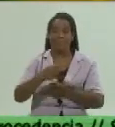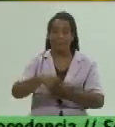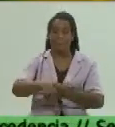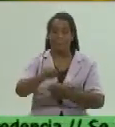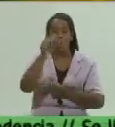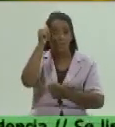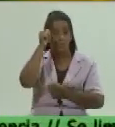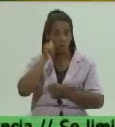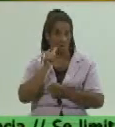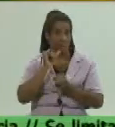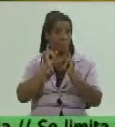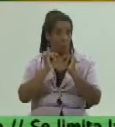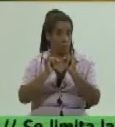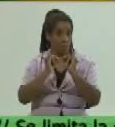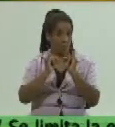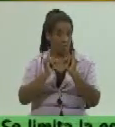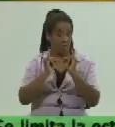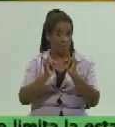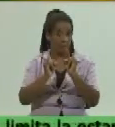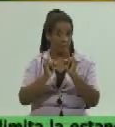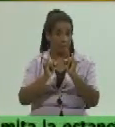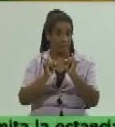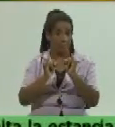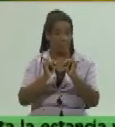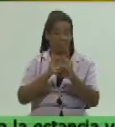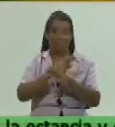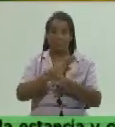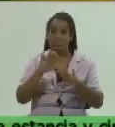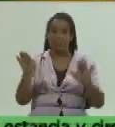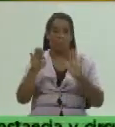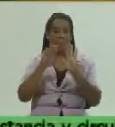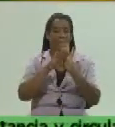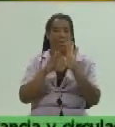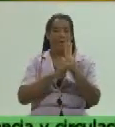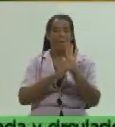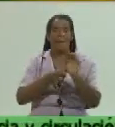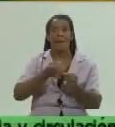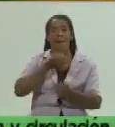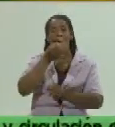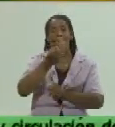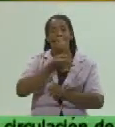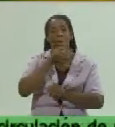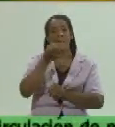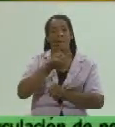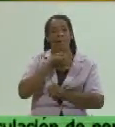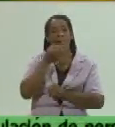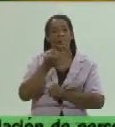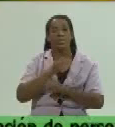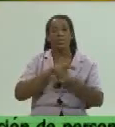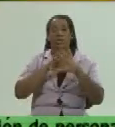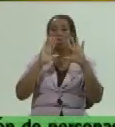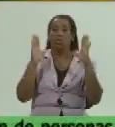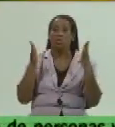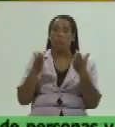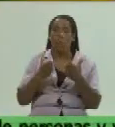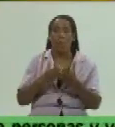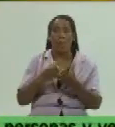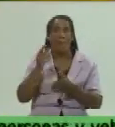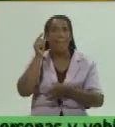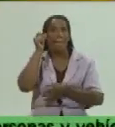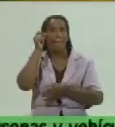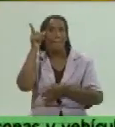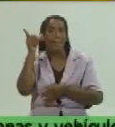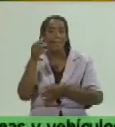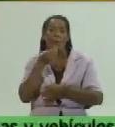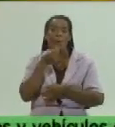lo estamos anunciando acá se va a dedicar a un programa para poder explicar todas esas perspectivas todas esas posibilidades yo creo que eso